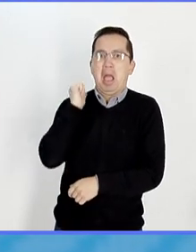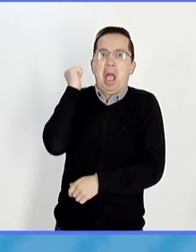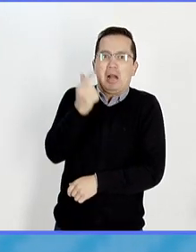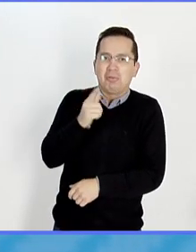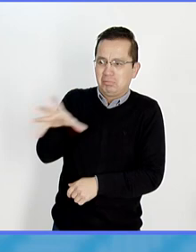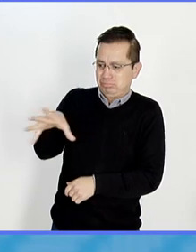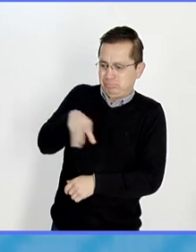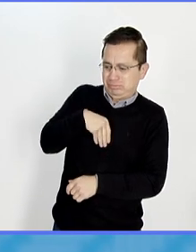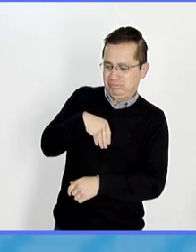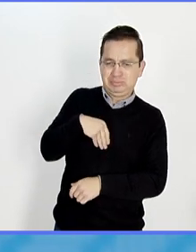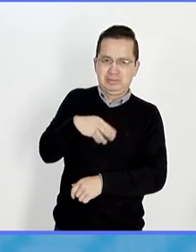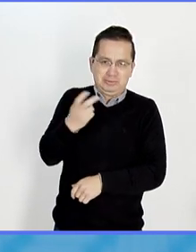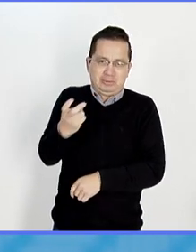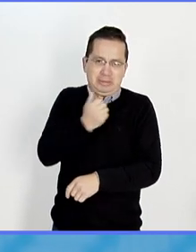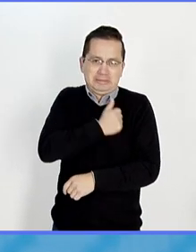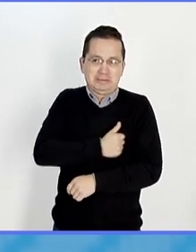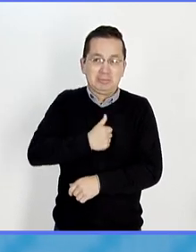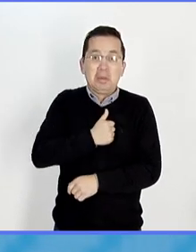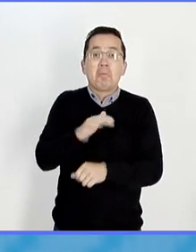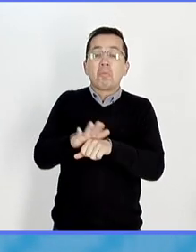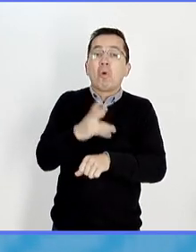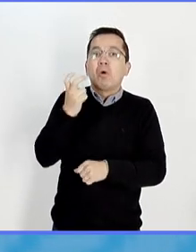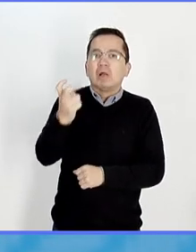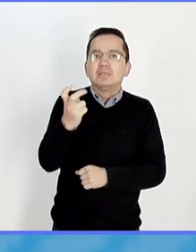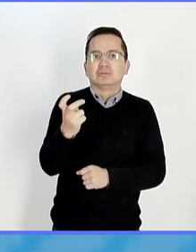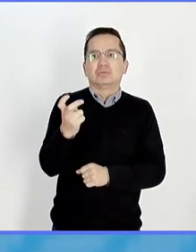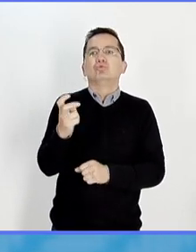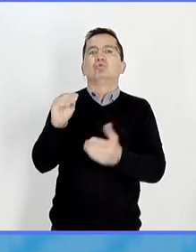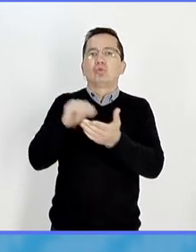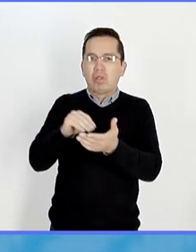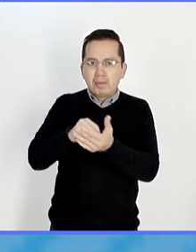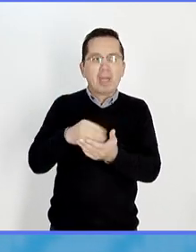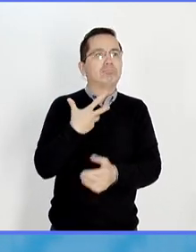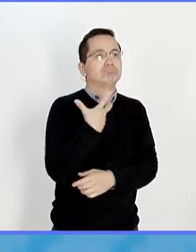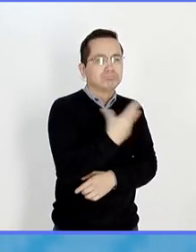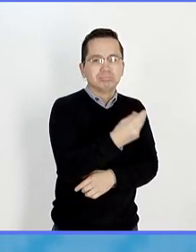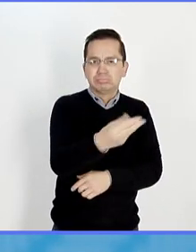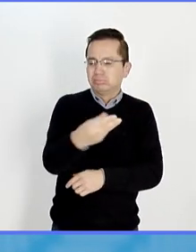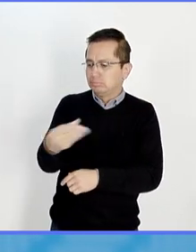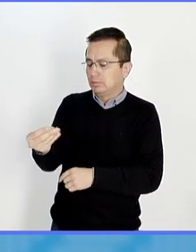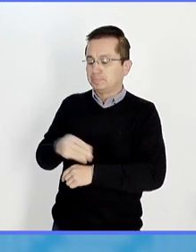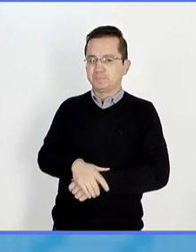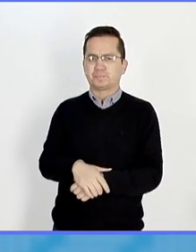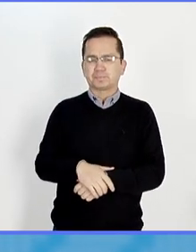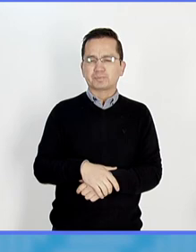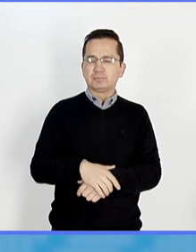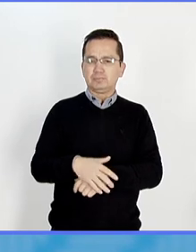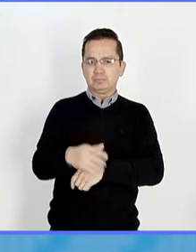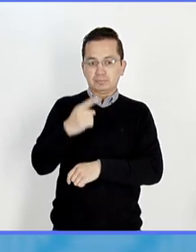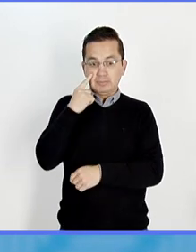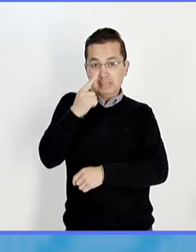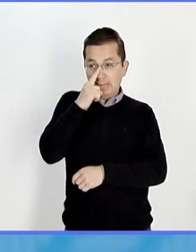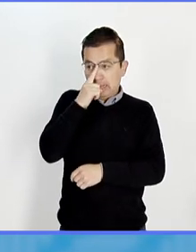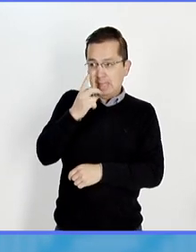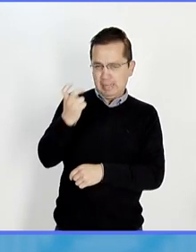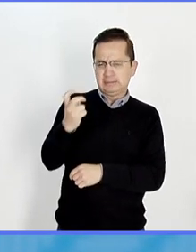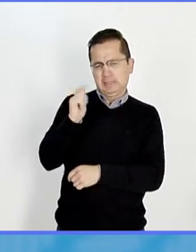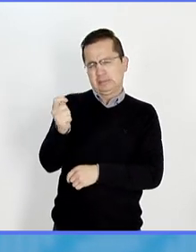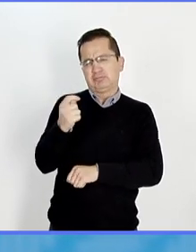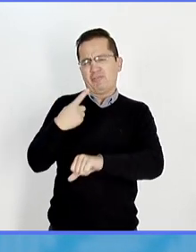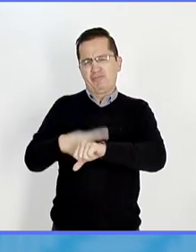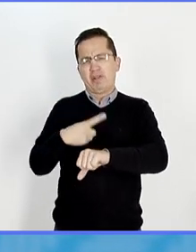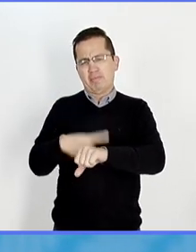es lo que hace, pues que sigan los contagios. Doctora, eso por supuesto con respecto a las enfermedades respiratorias, que son